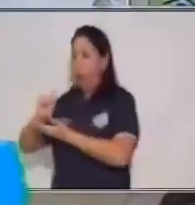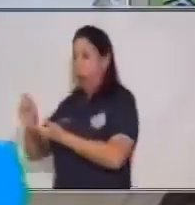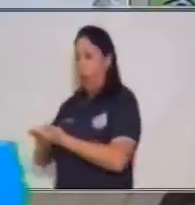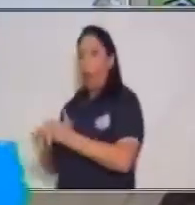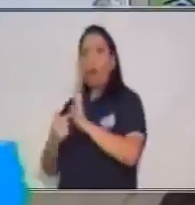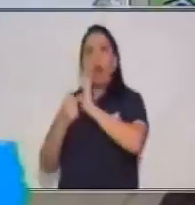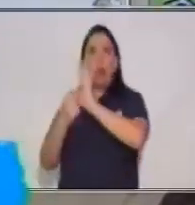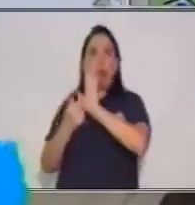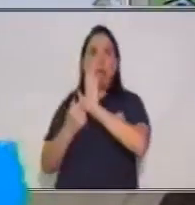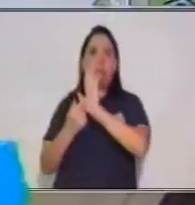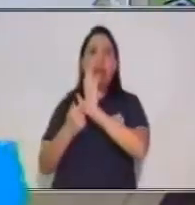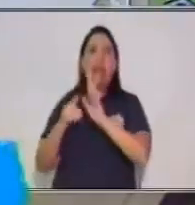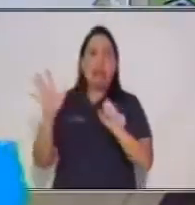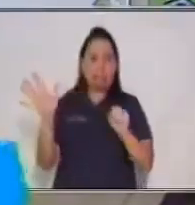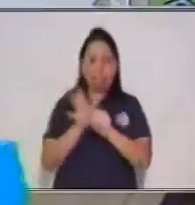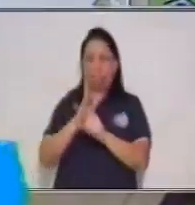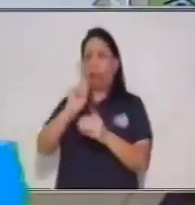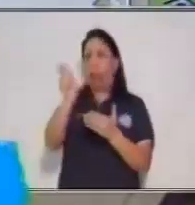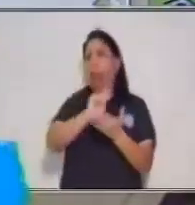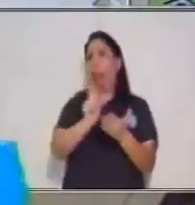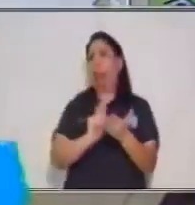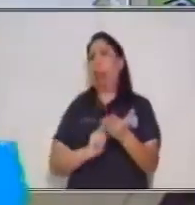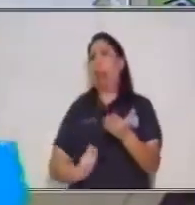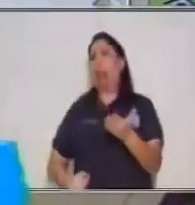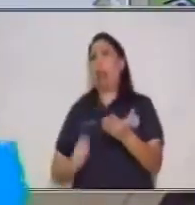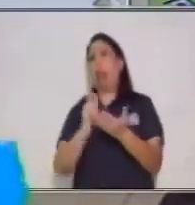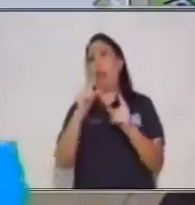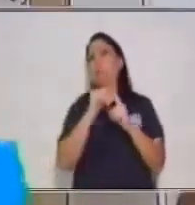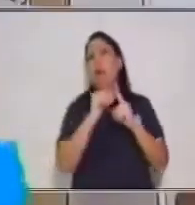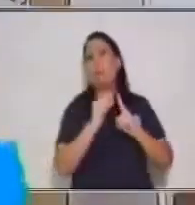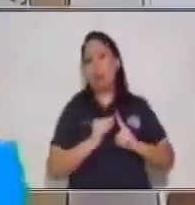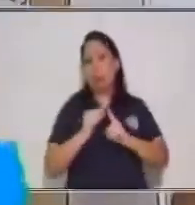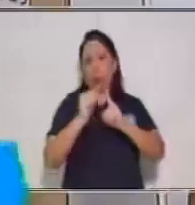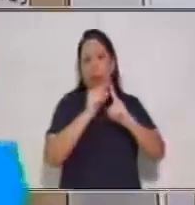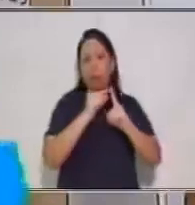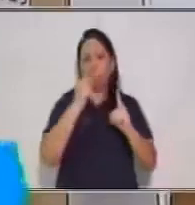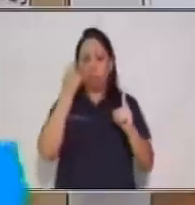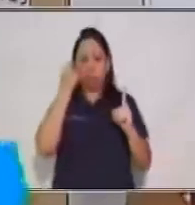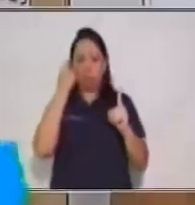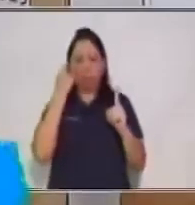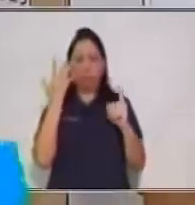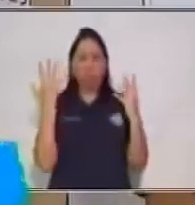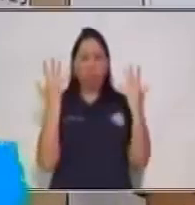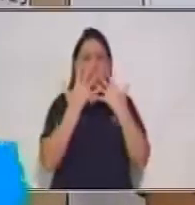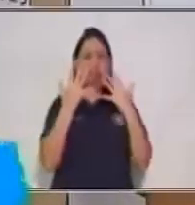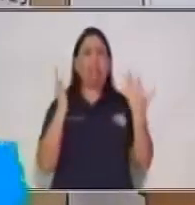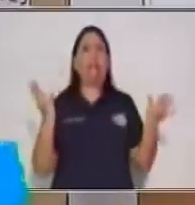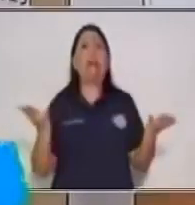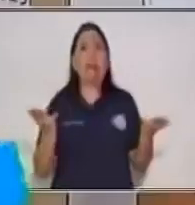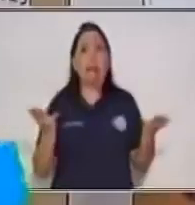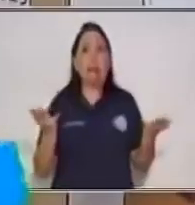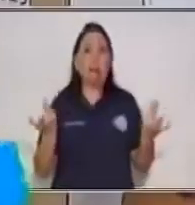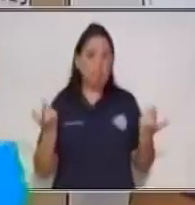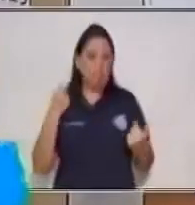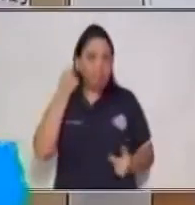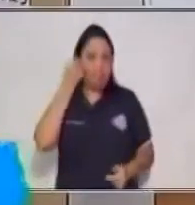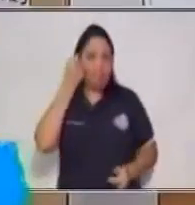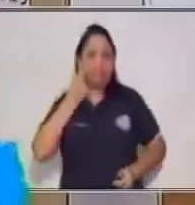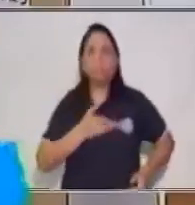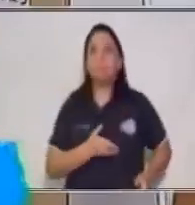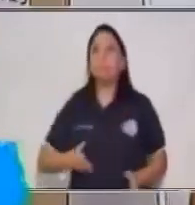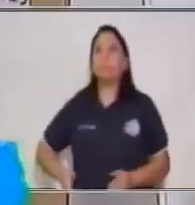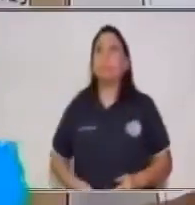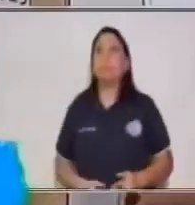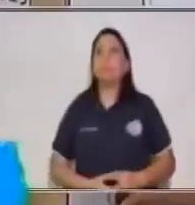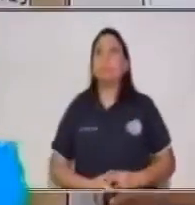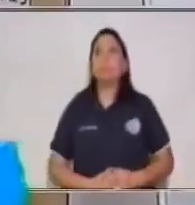Para no llenar nuestro trabajo de palabras y que no sea tan pesado para el lector o la persona